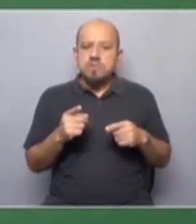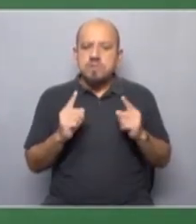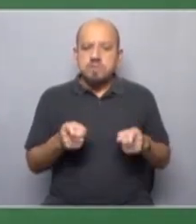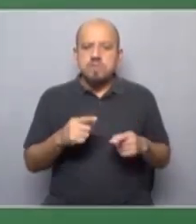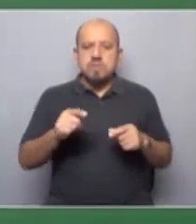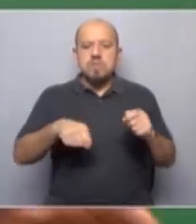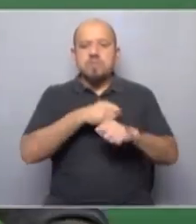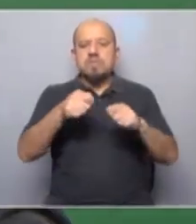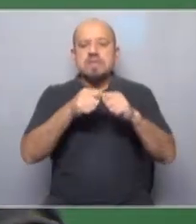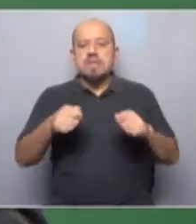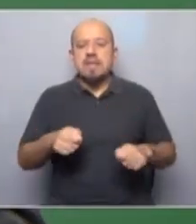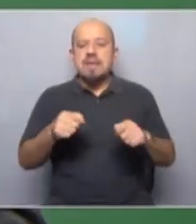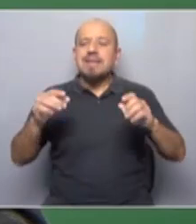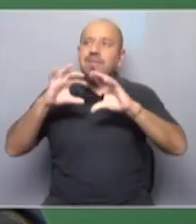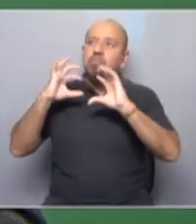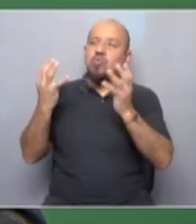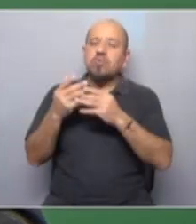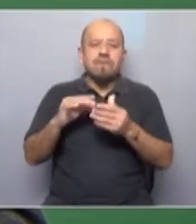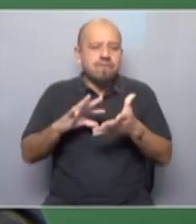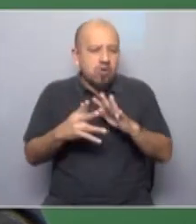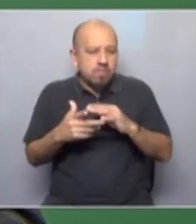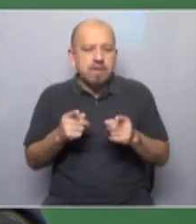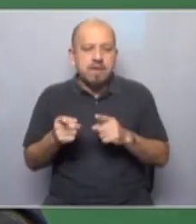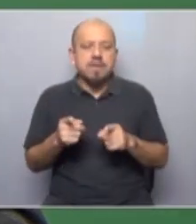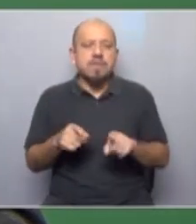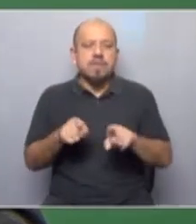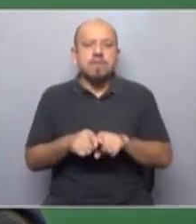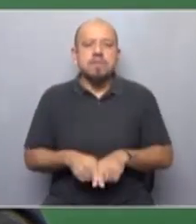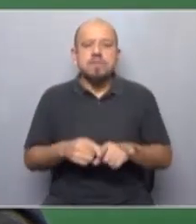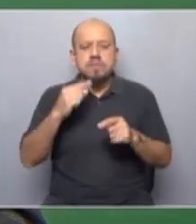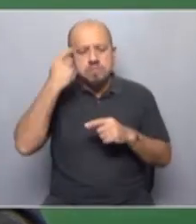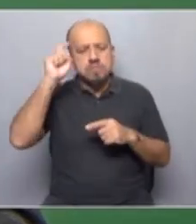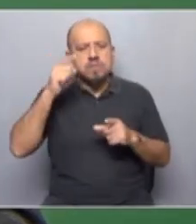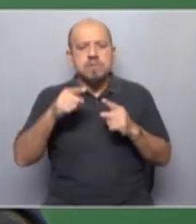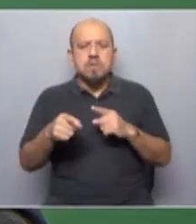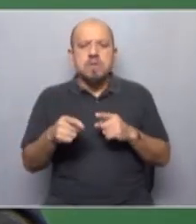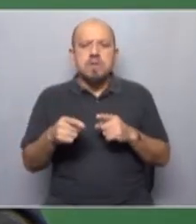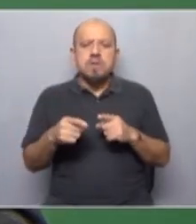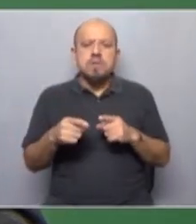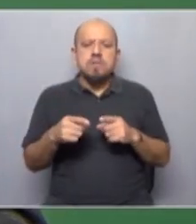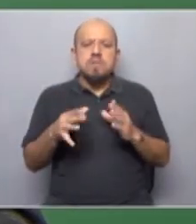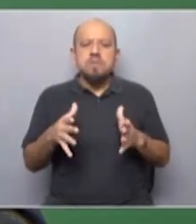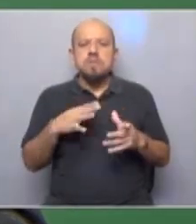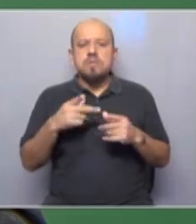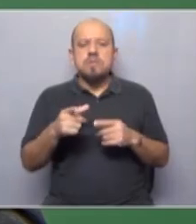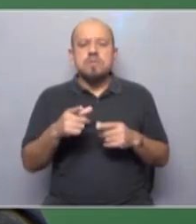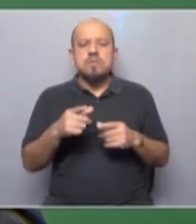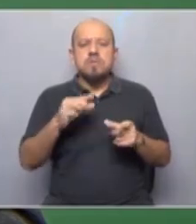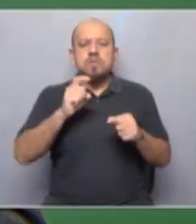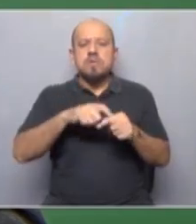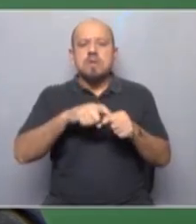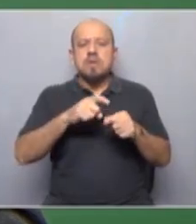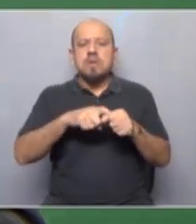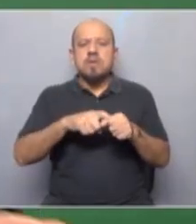PIT-CNT mundial está una innovación que tiene un poco más de tiempo pero que ahora tiene mucha importancia que son los sindicatos globales